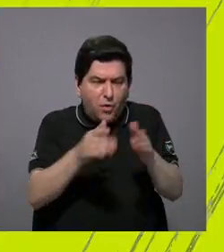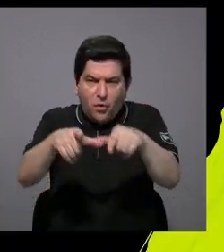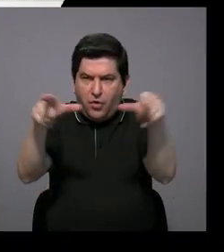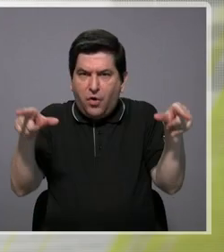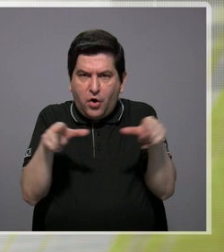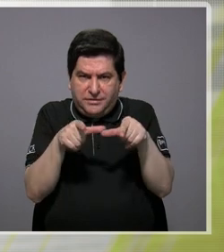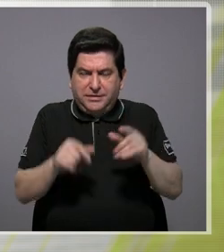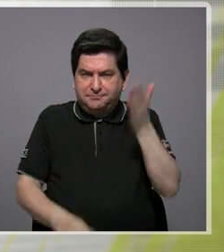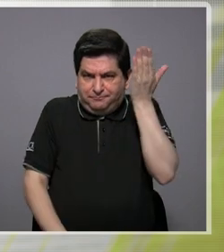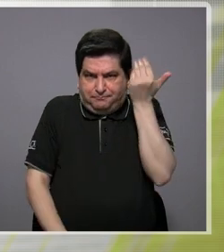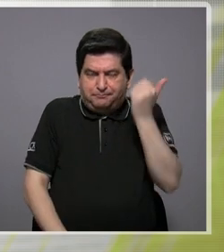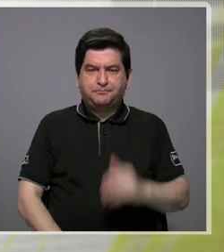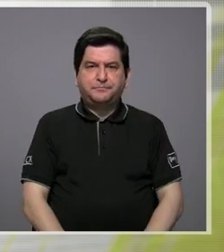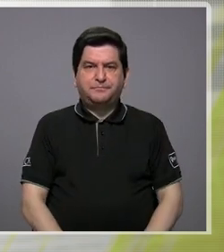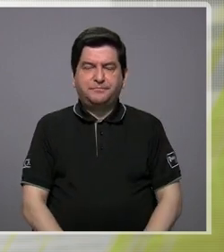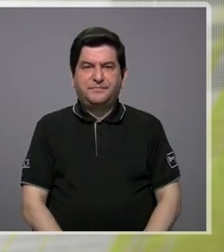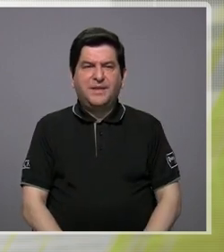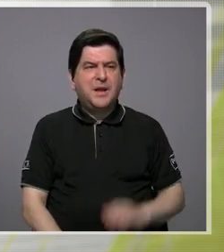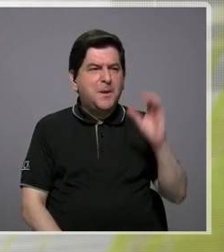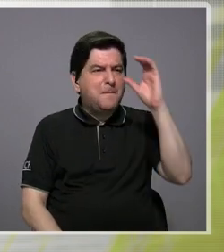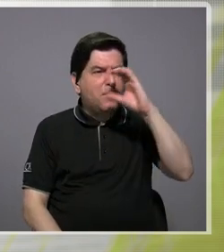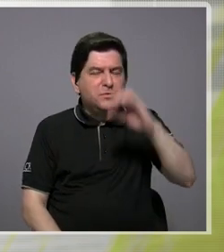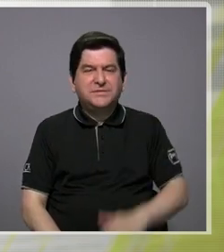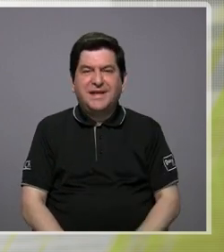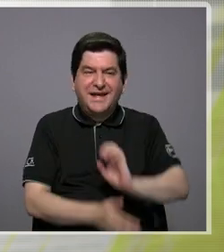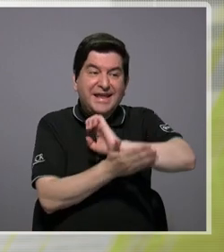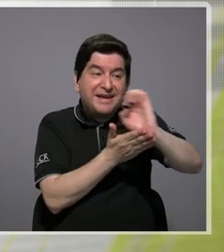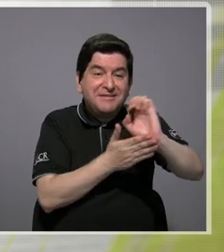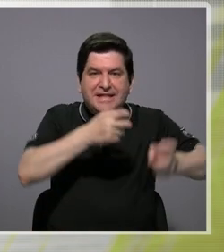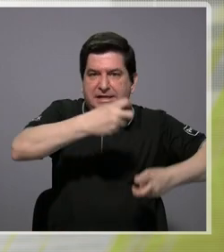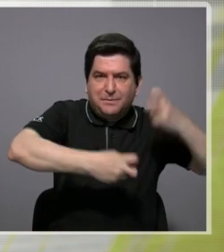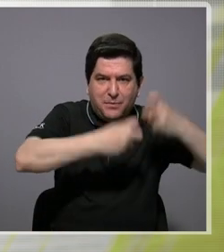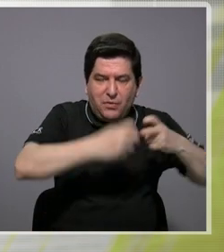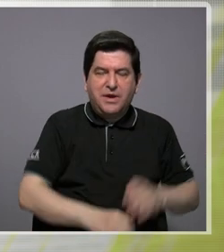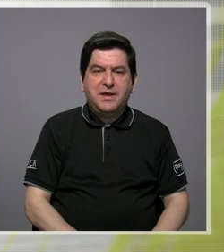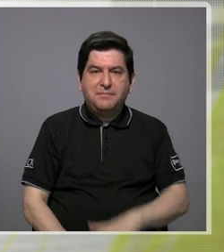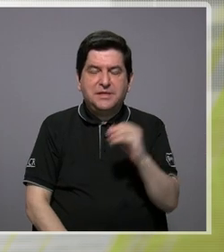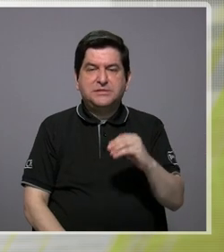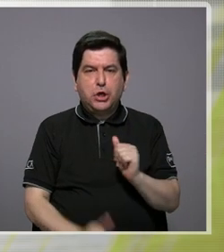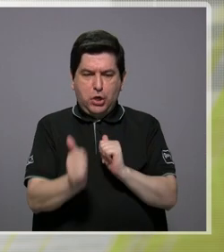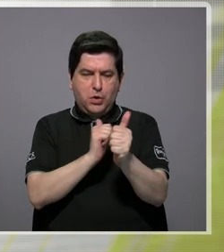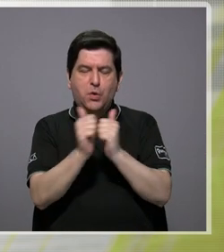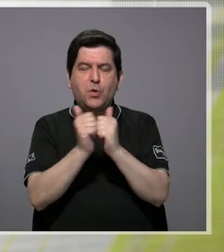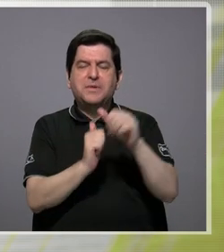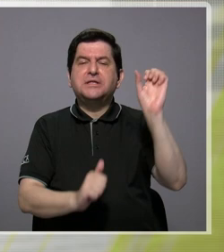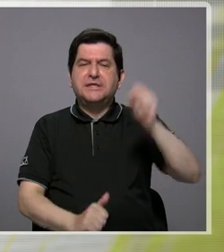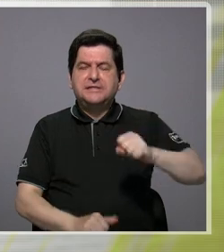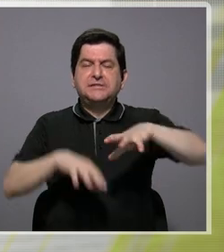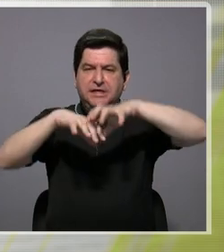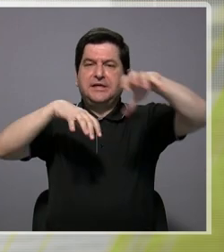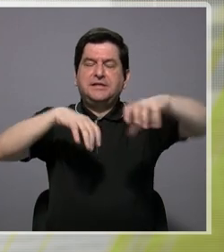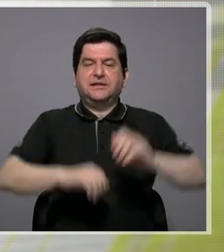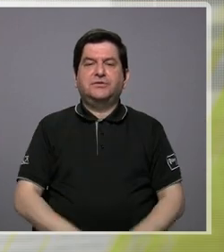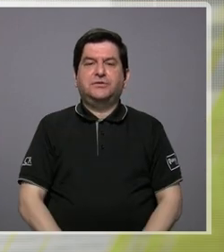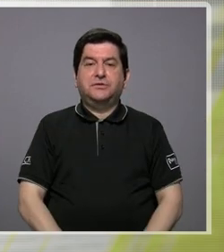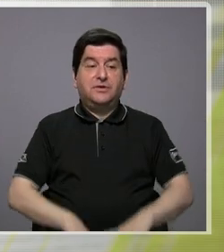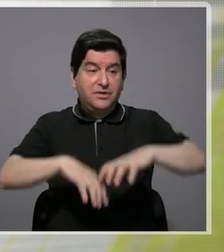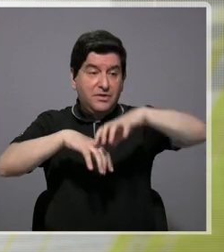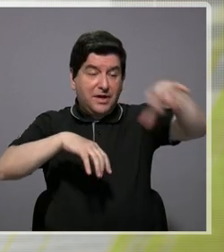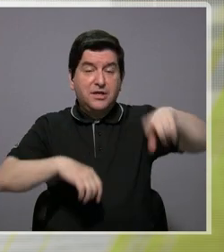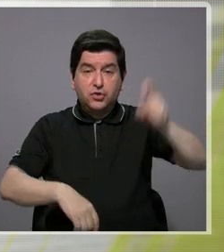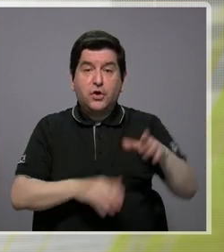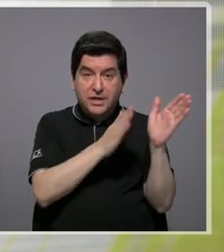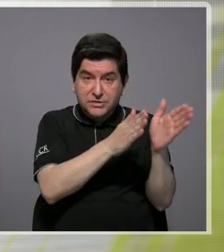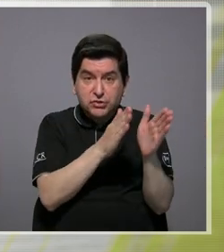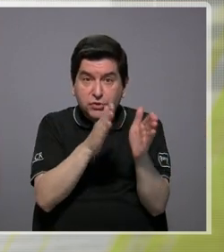porque en el fondo lo que busca es evitar conflictos y darle mayor competitividad al cantón. Entonces, los cantones necesitan